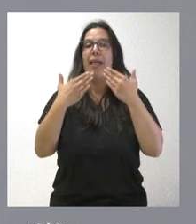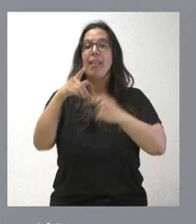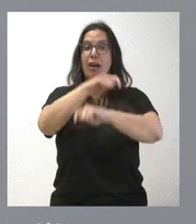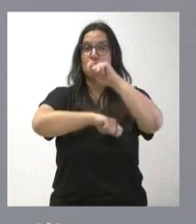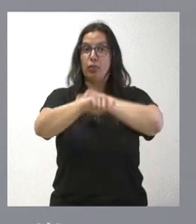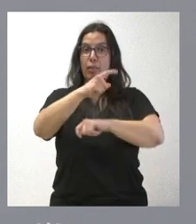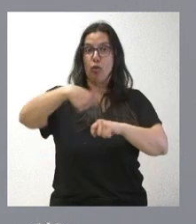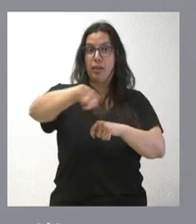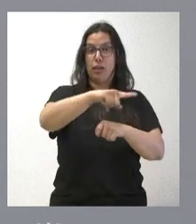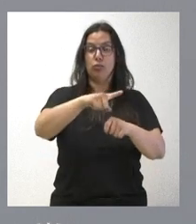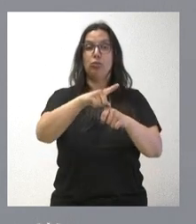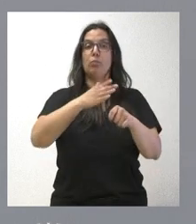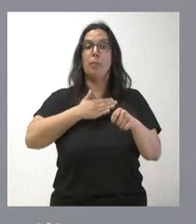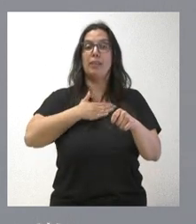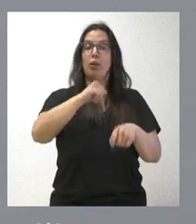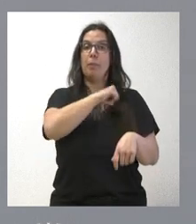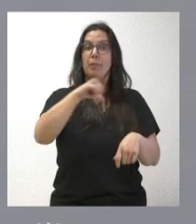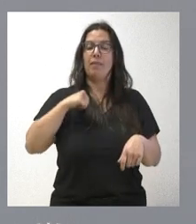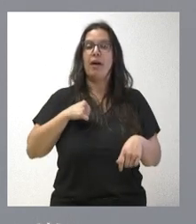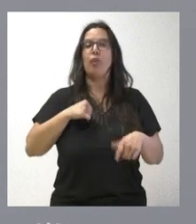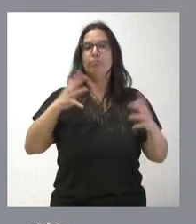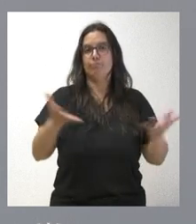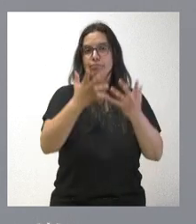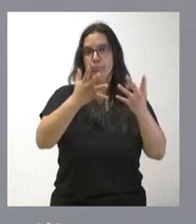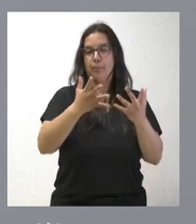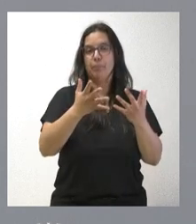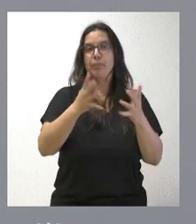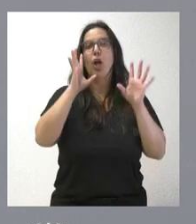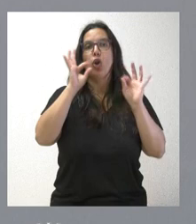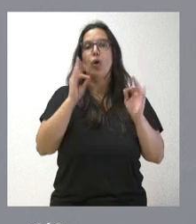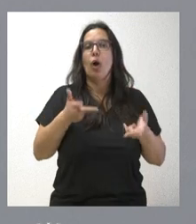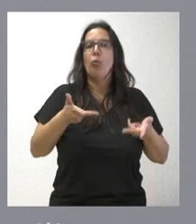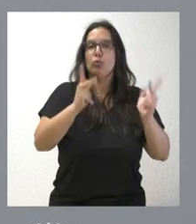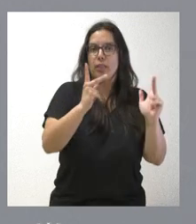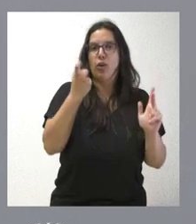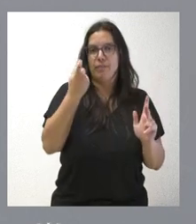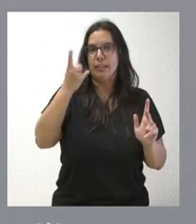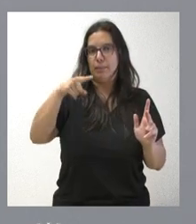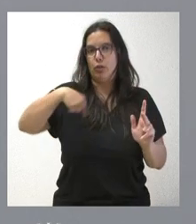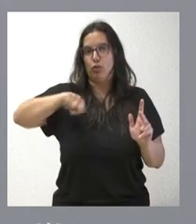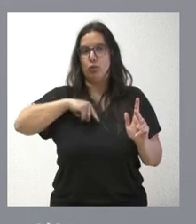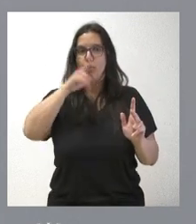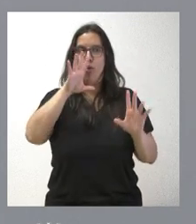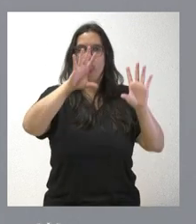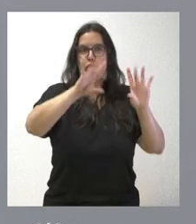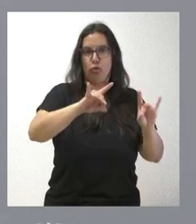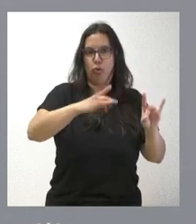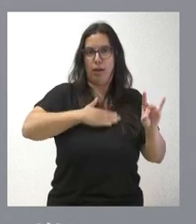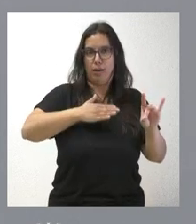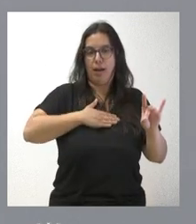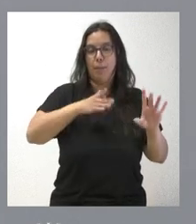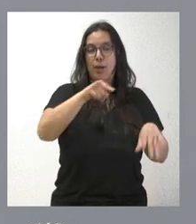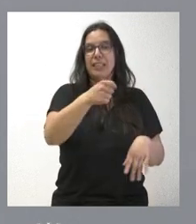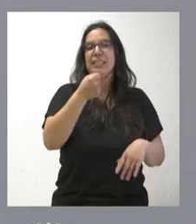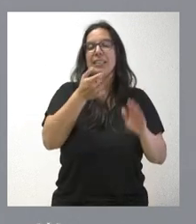propietarios de régimen privado, esta Constitución Parcelaria. Lógicamente, la autorización también se requiere por parte de la Administración porque se tocan propiedades. Aquí hablamos de 1